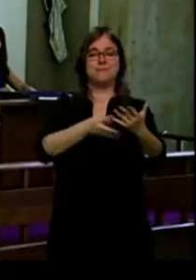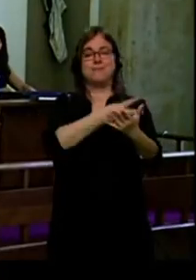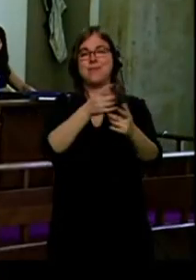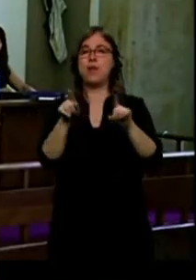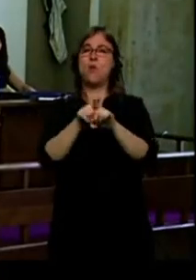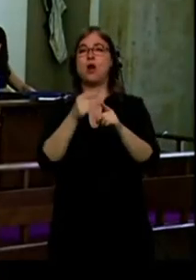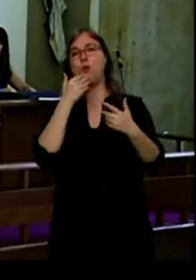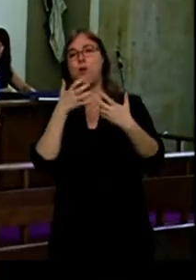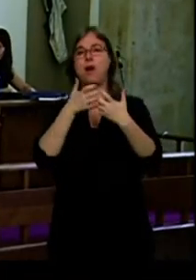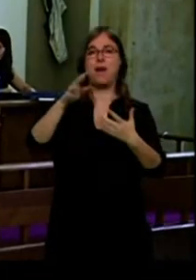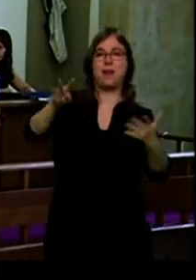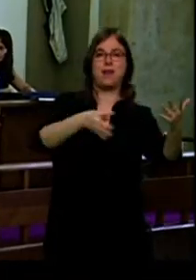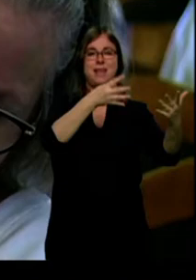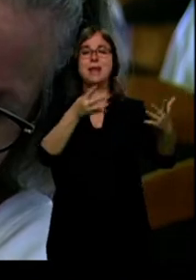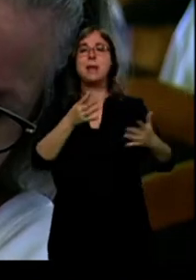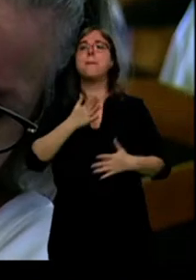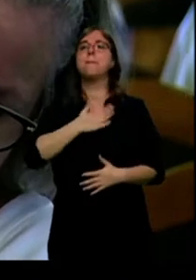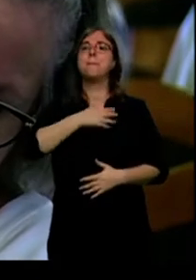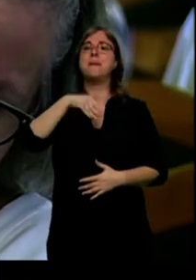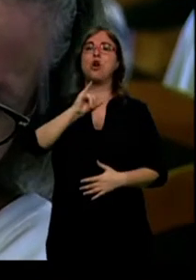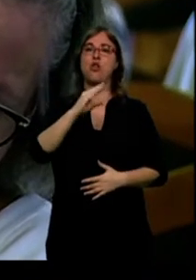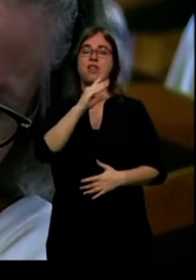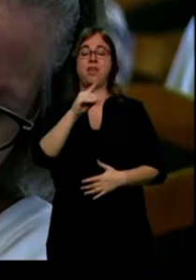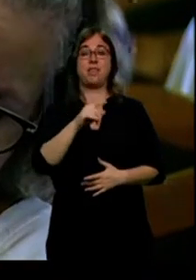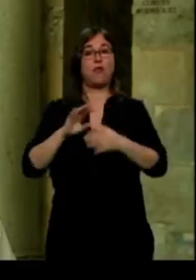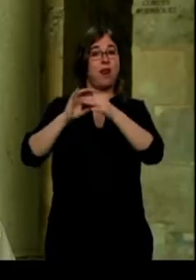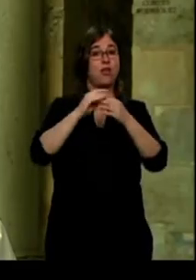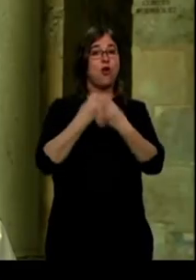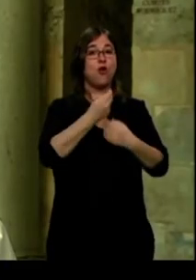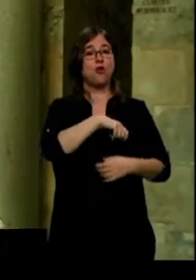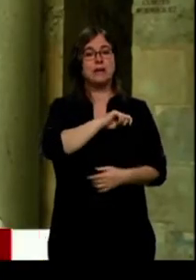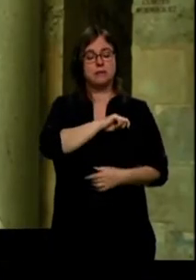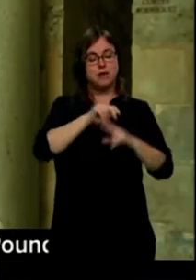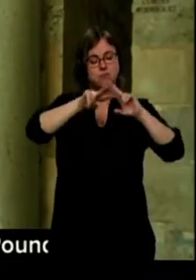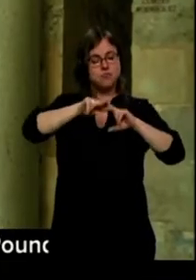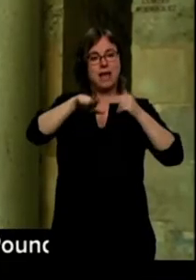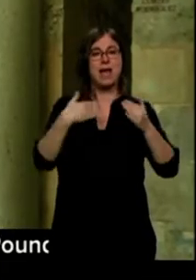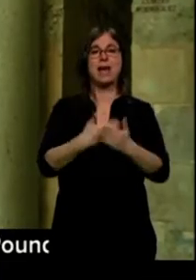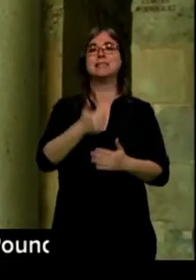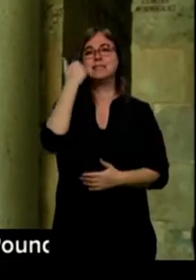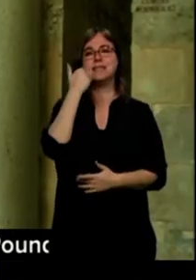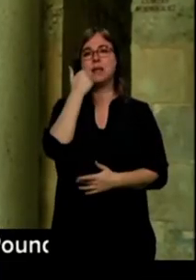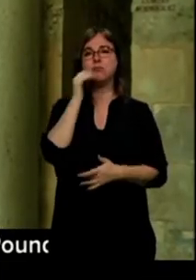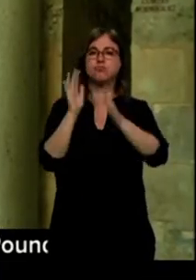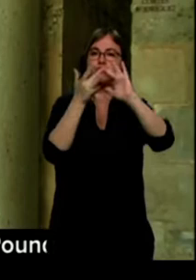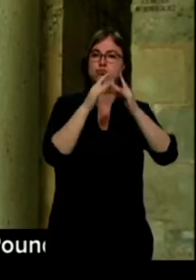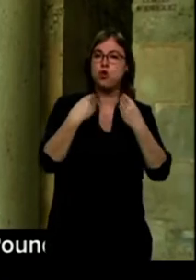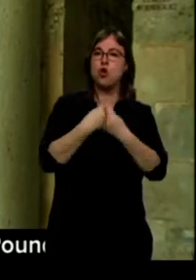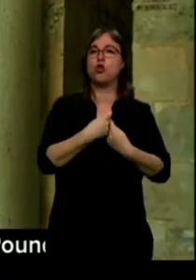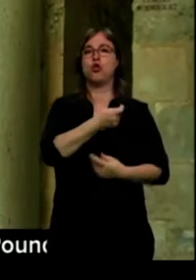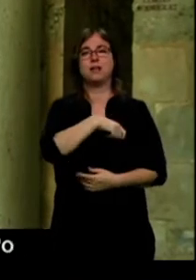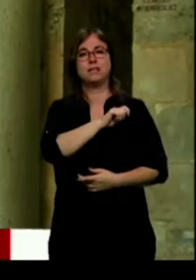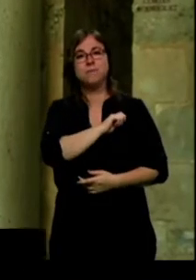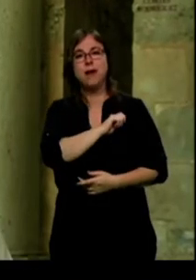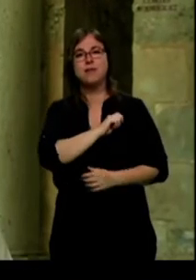Su relación con España se analiza de manera intensa hasta el sábado. Relaciones con España y el mundo hispanohablante,